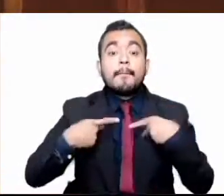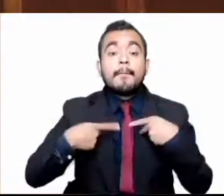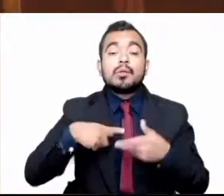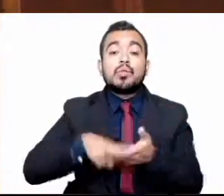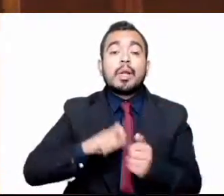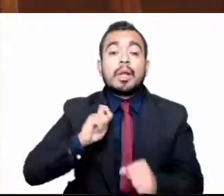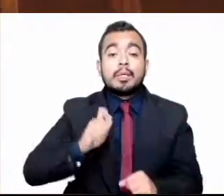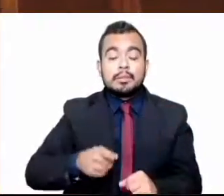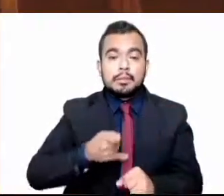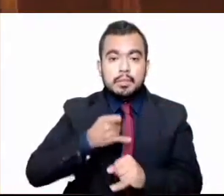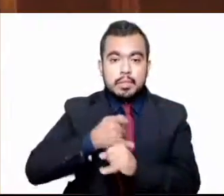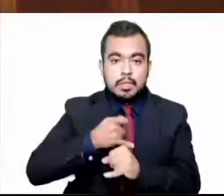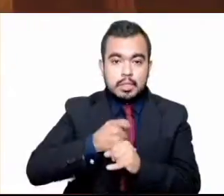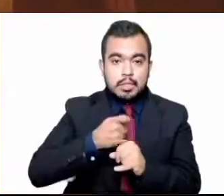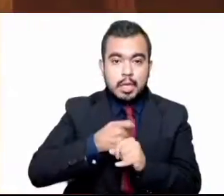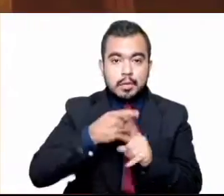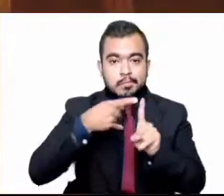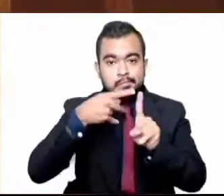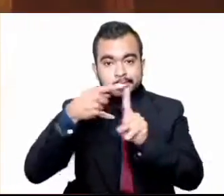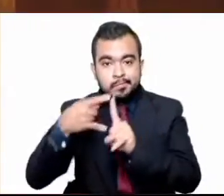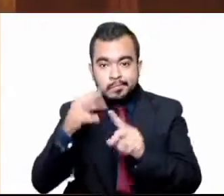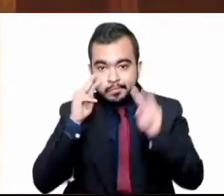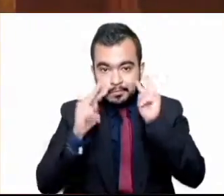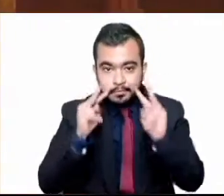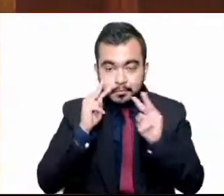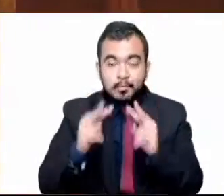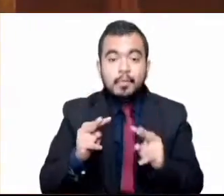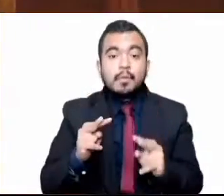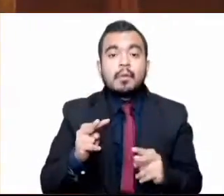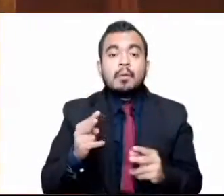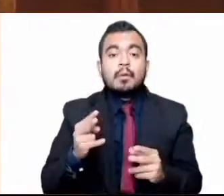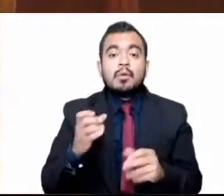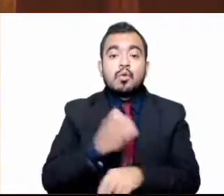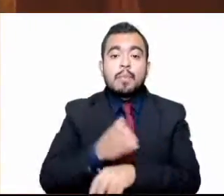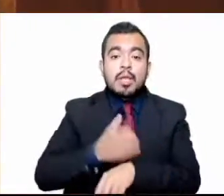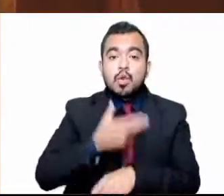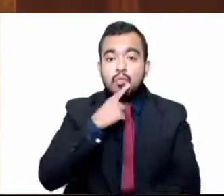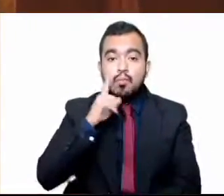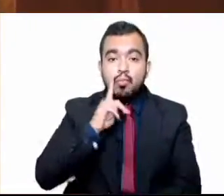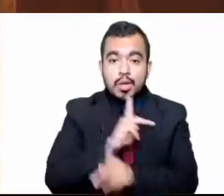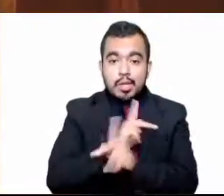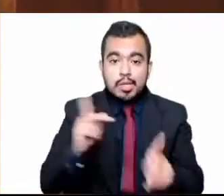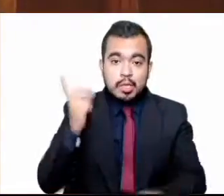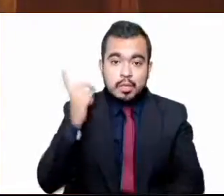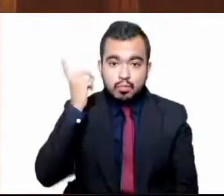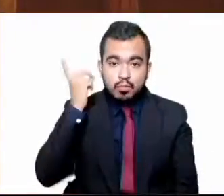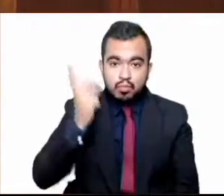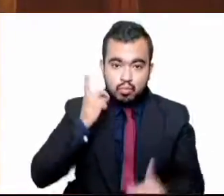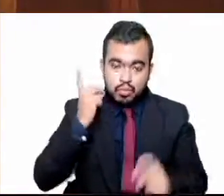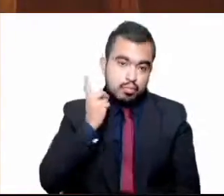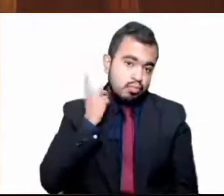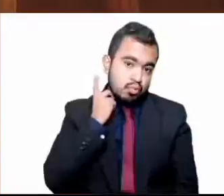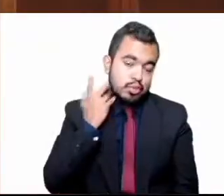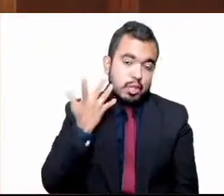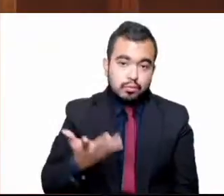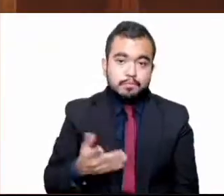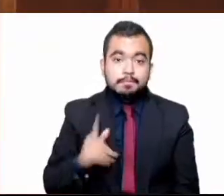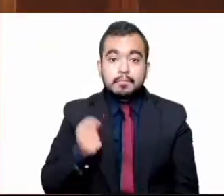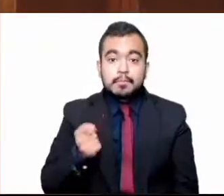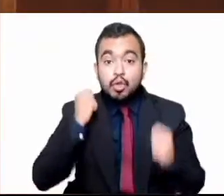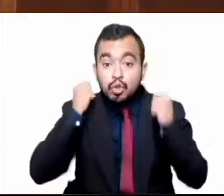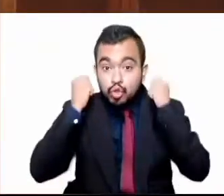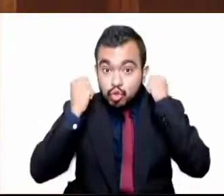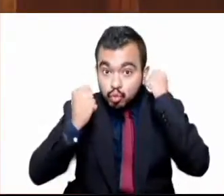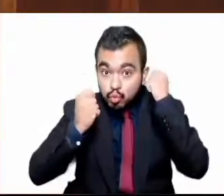digitales, compañeras y compañeros diputados. El turismo es una de las actividades más